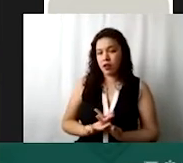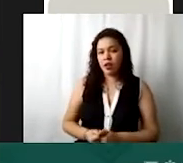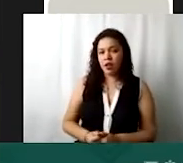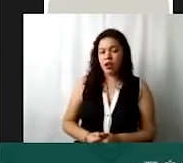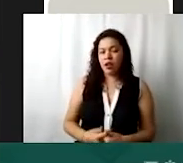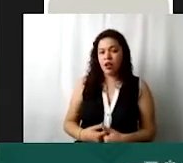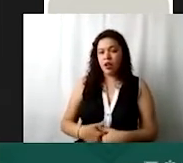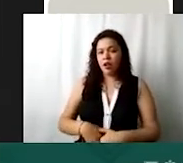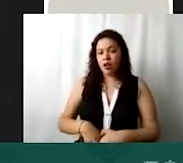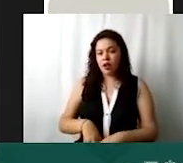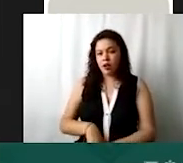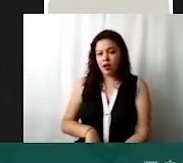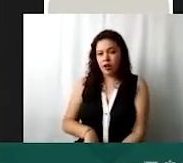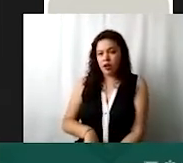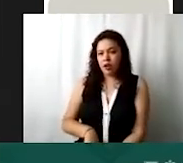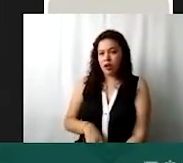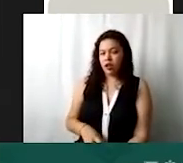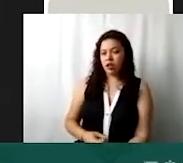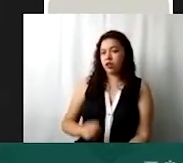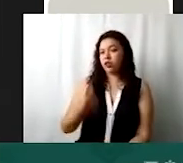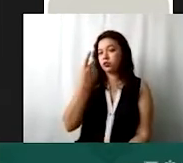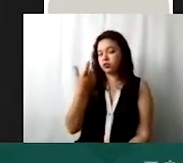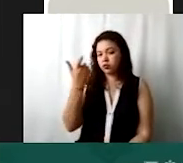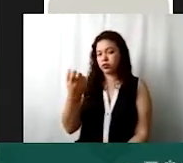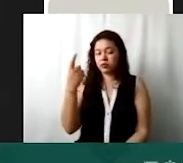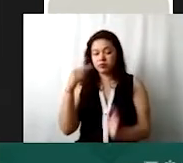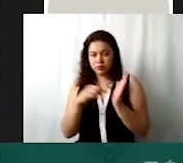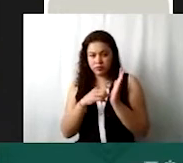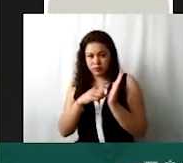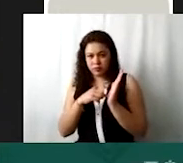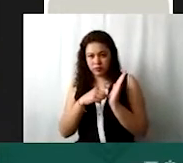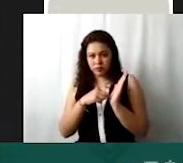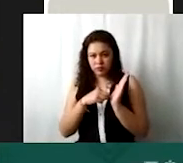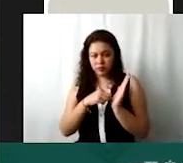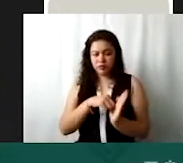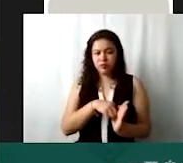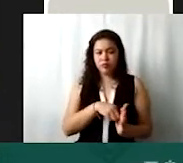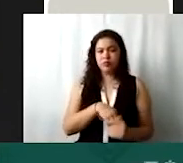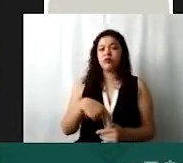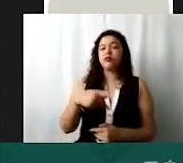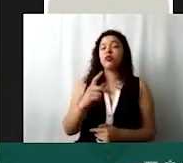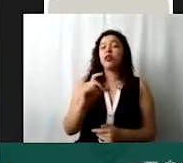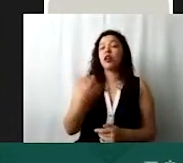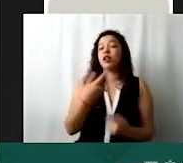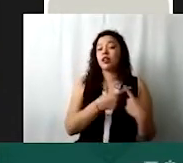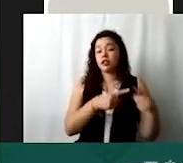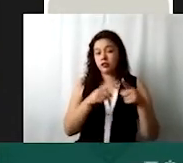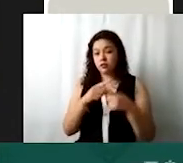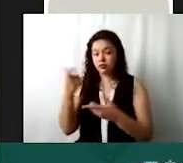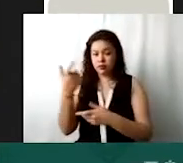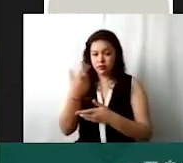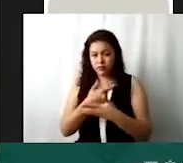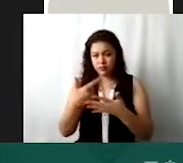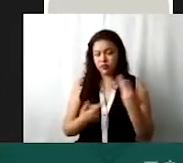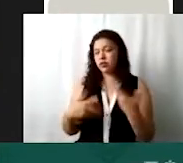sola cuota a todo mundo, pues ponen su cuota. Vamos a suponer que sean mil pesos. Pero si ustedes tienen diferentes cuotas, pueden sacar